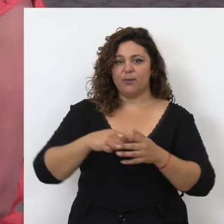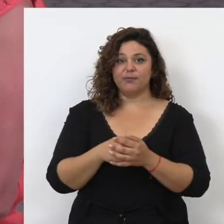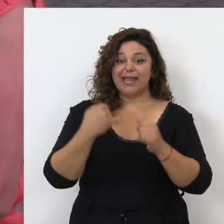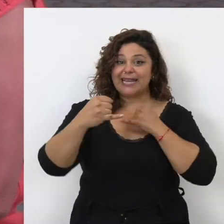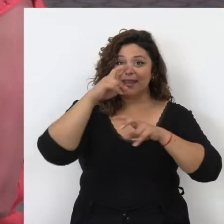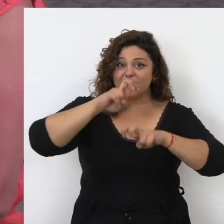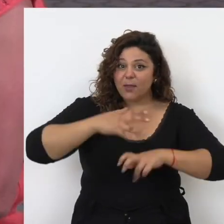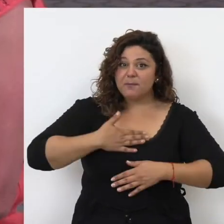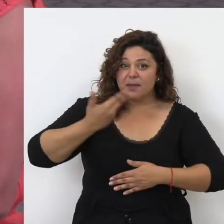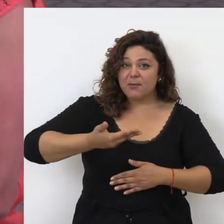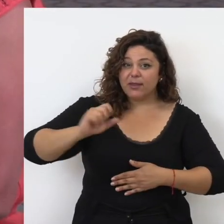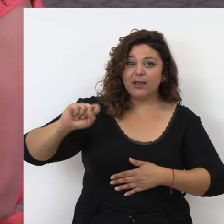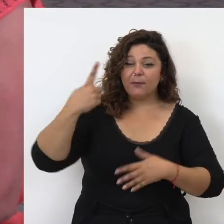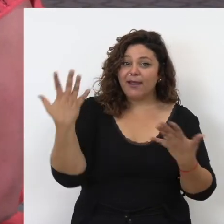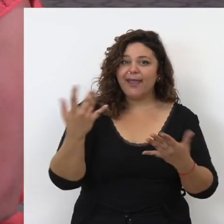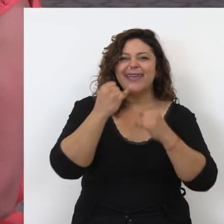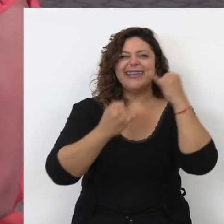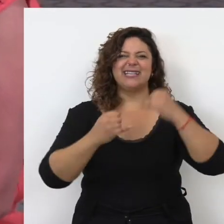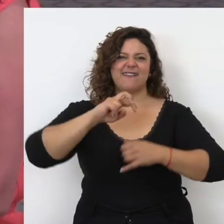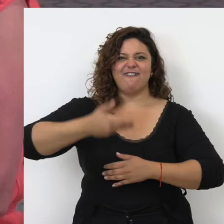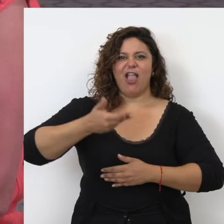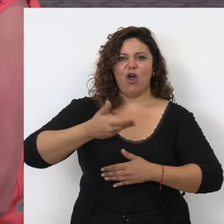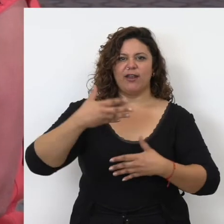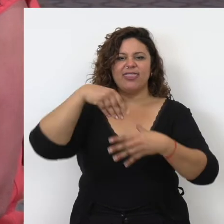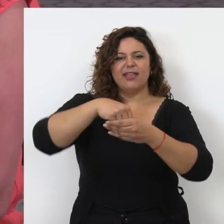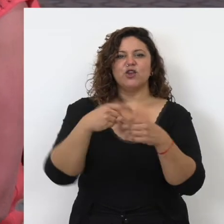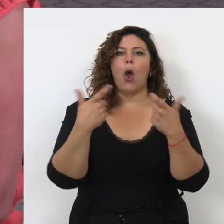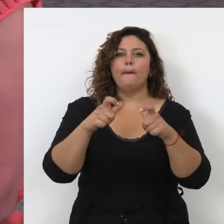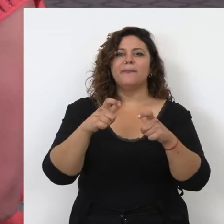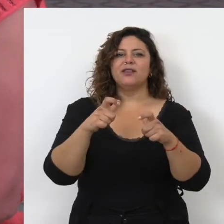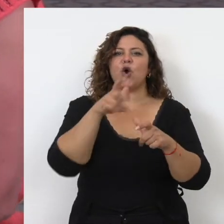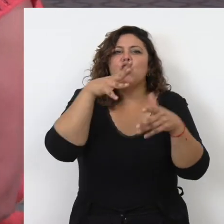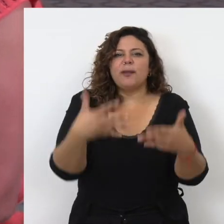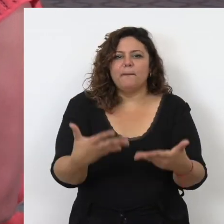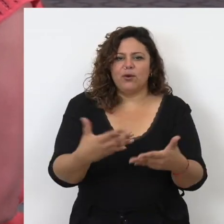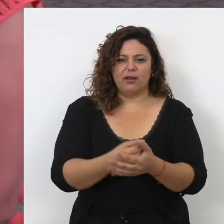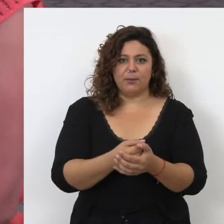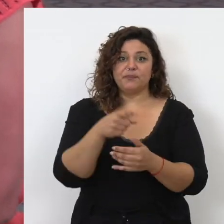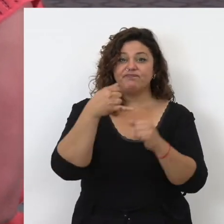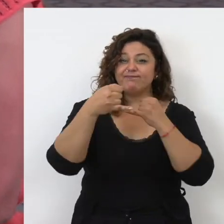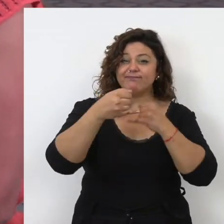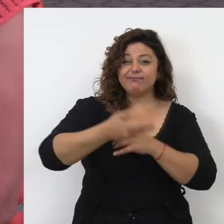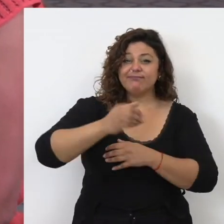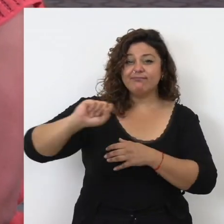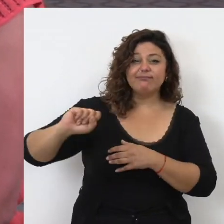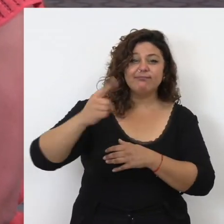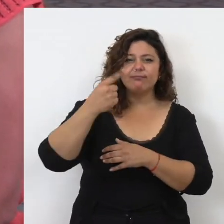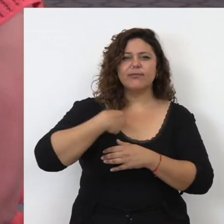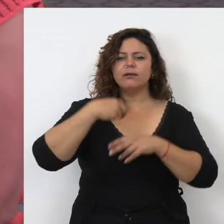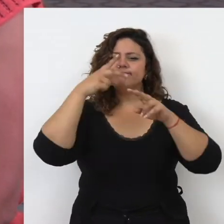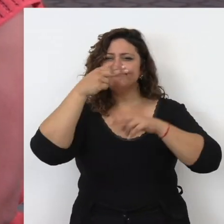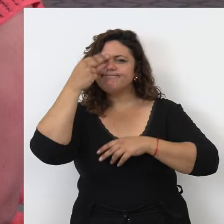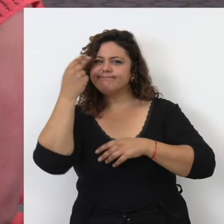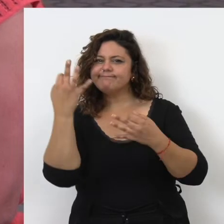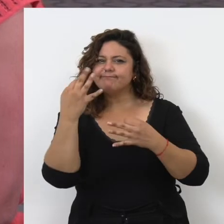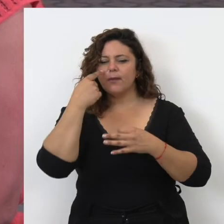línea fundamental de investigación se centra en la crisis de valores en el mundo contemporáneo y en función de esa línea clave me ha